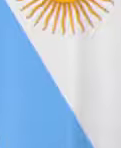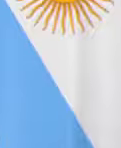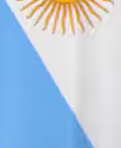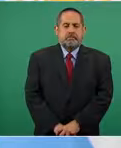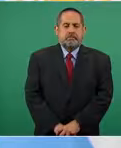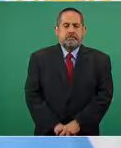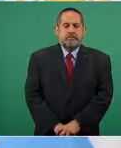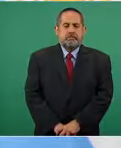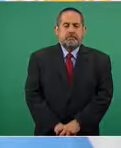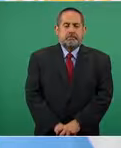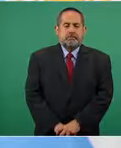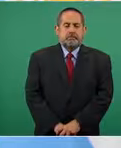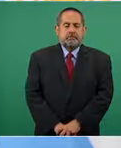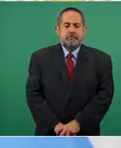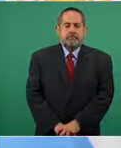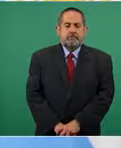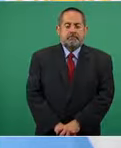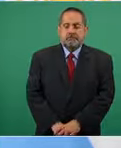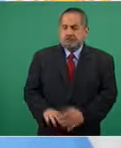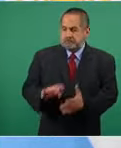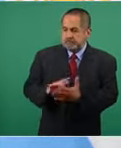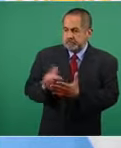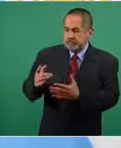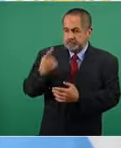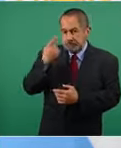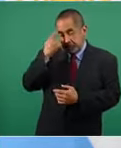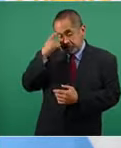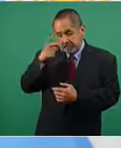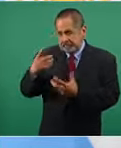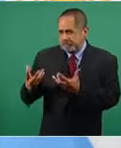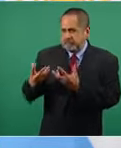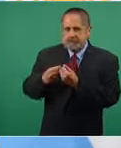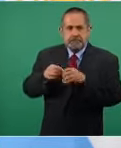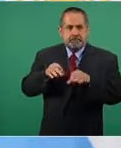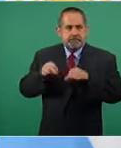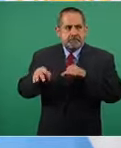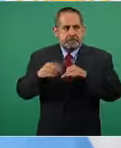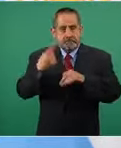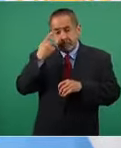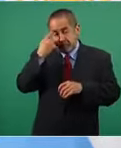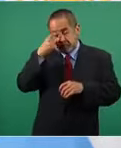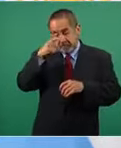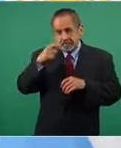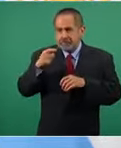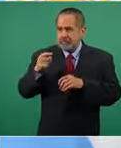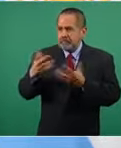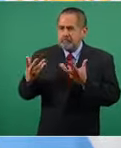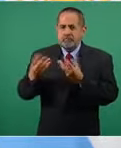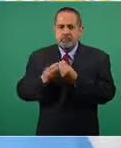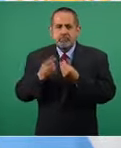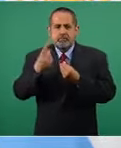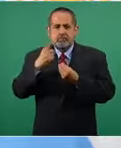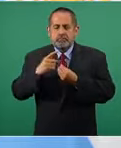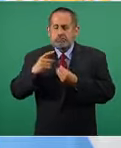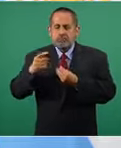elaboración, el envasado de la